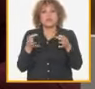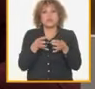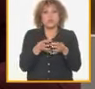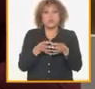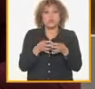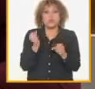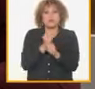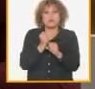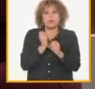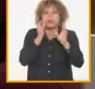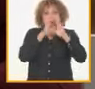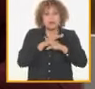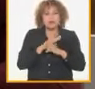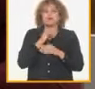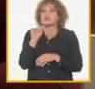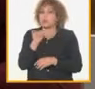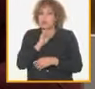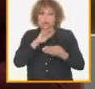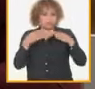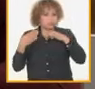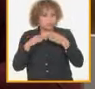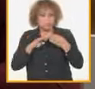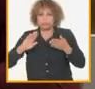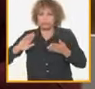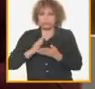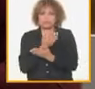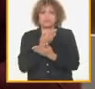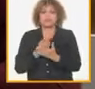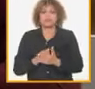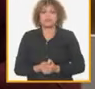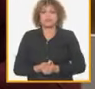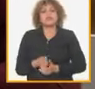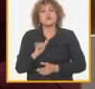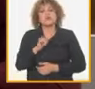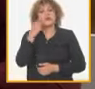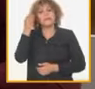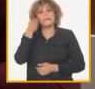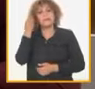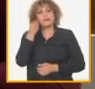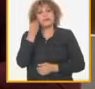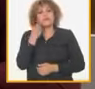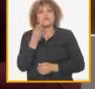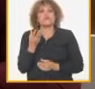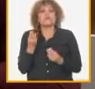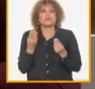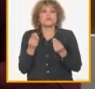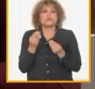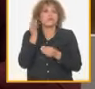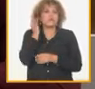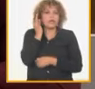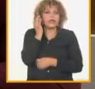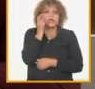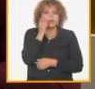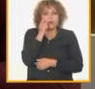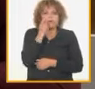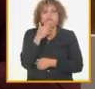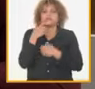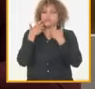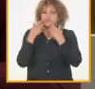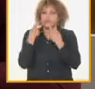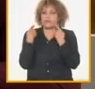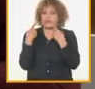jugado su papel también se discute como también creo que hay muchas mujeres y hombres con cualidades y méritos